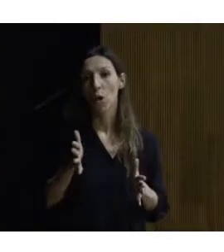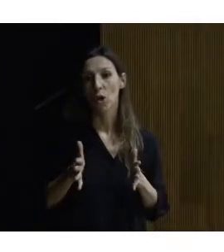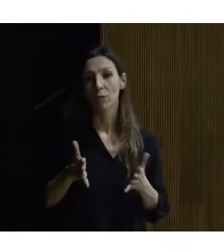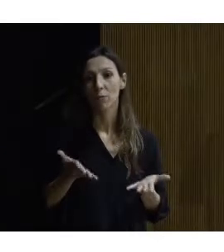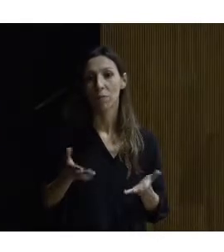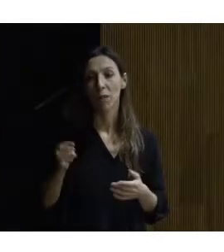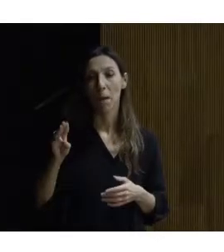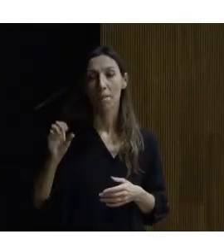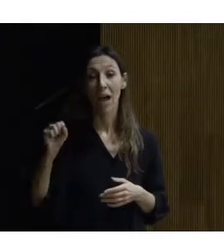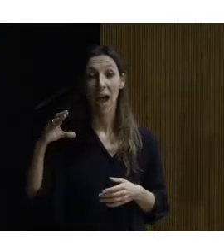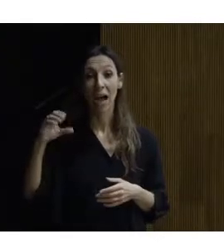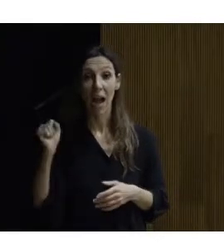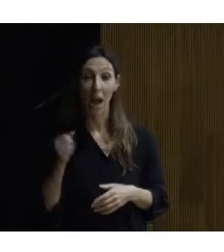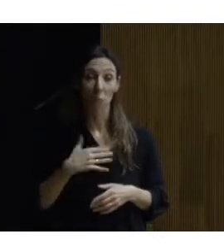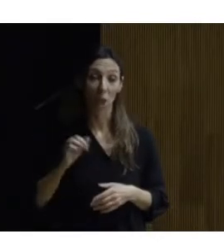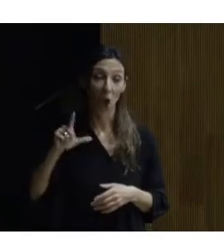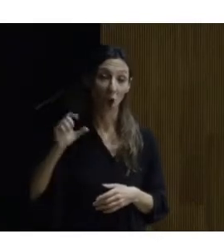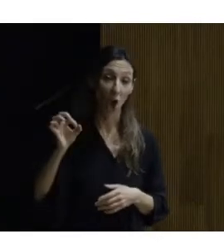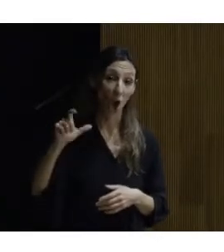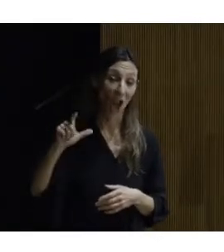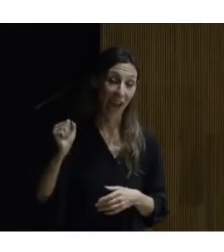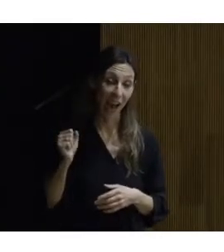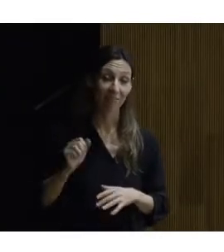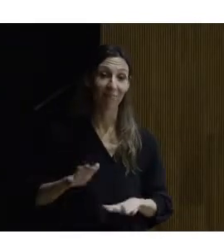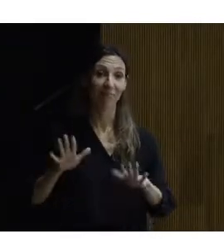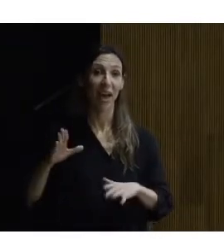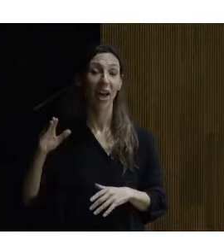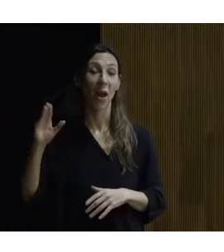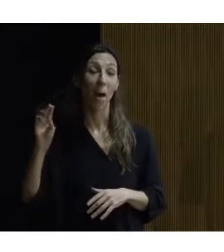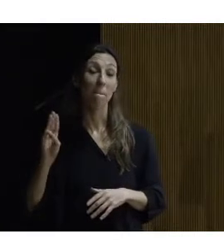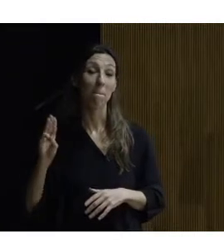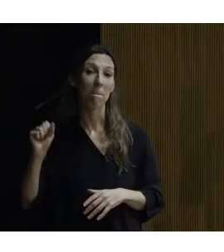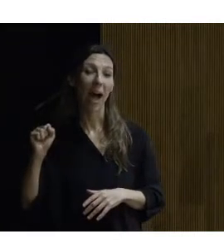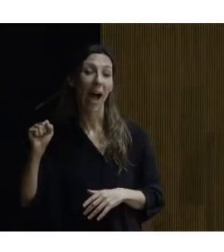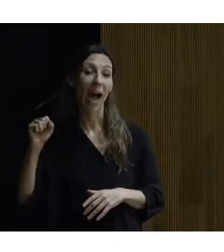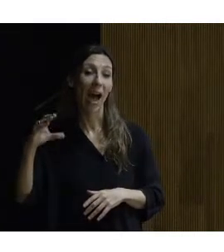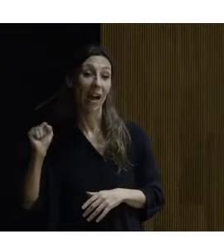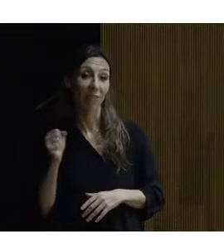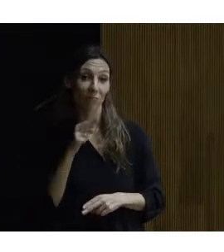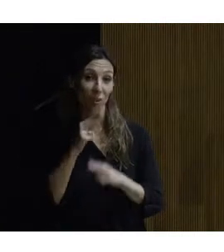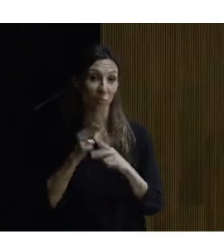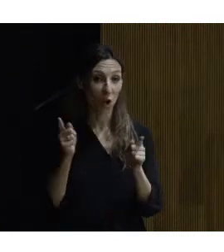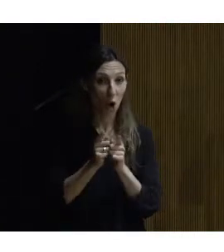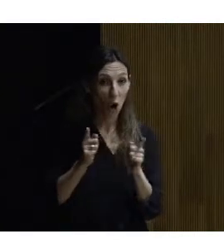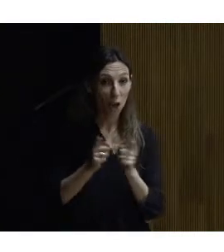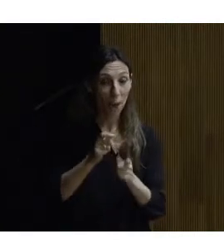PACA le podríamos haber puesto Lola pero PACA es un acrónimo Personal Accessible